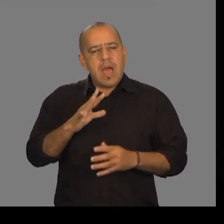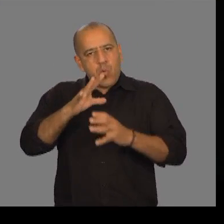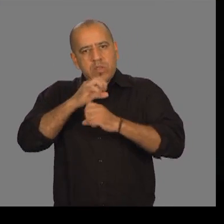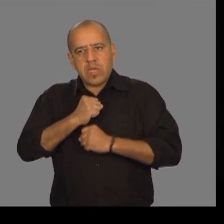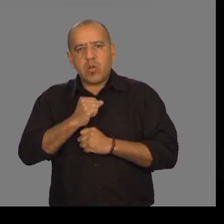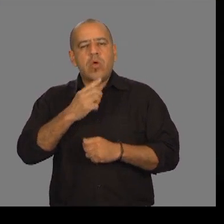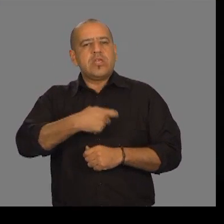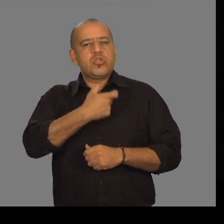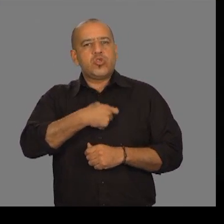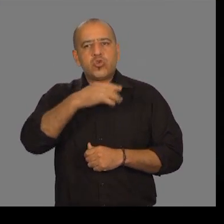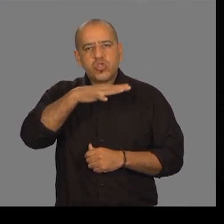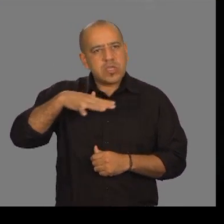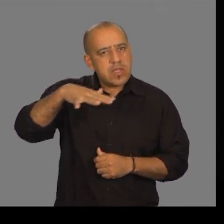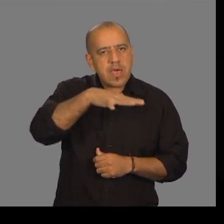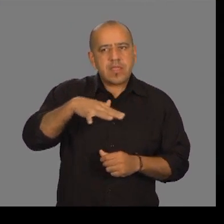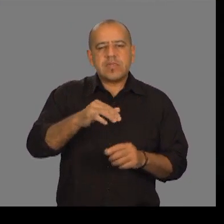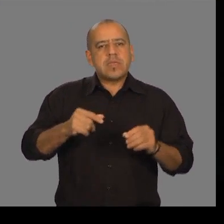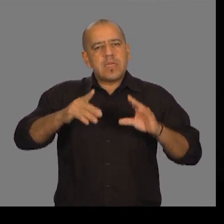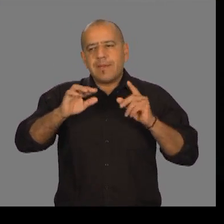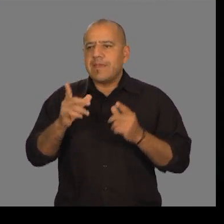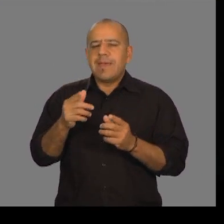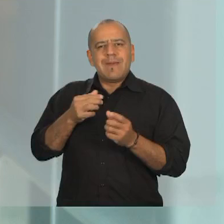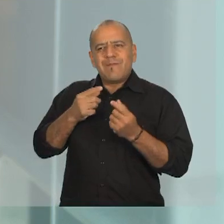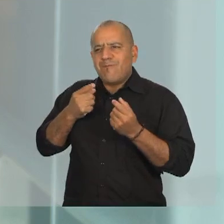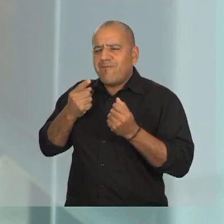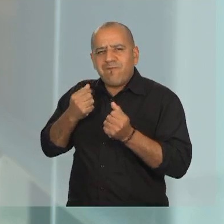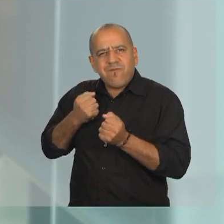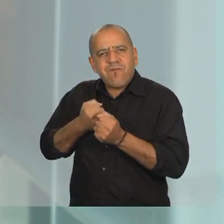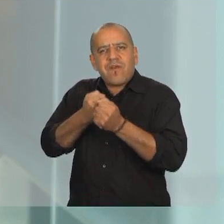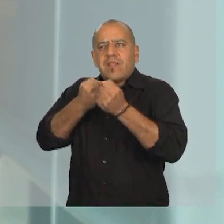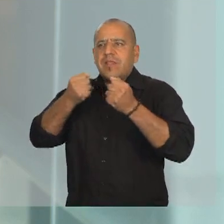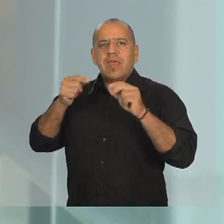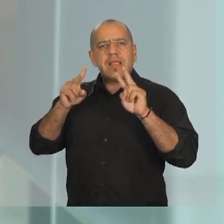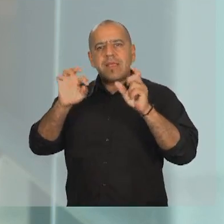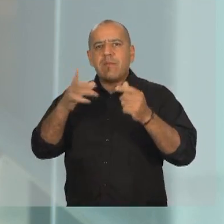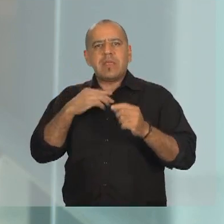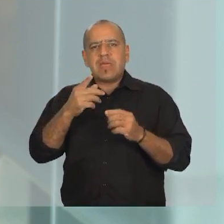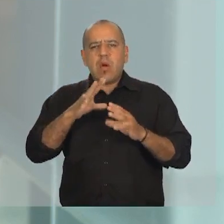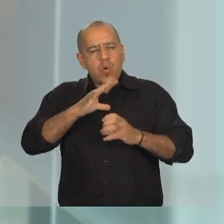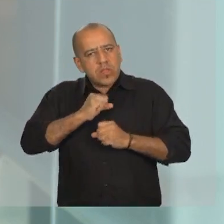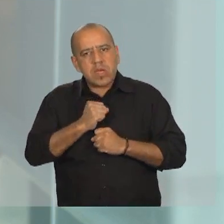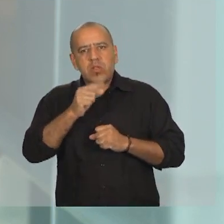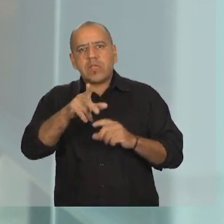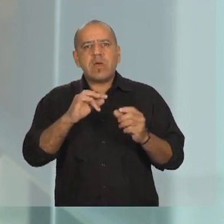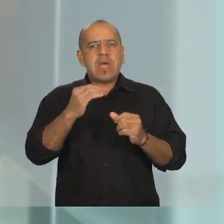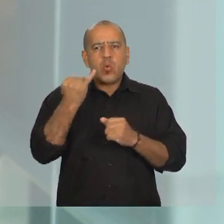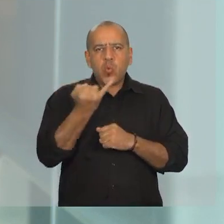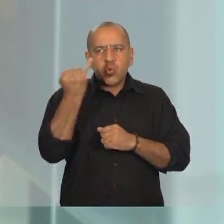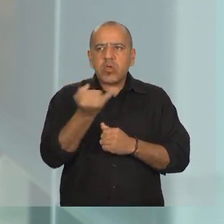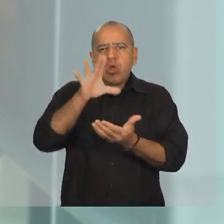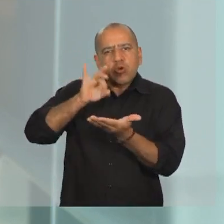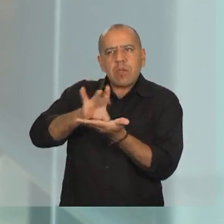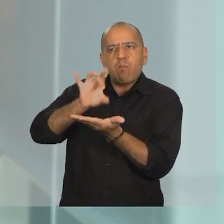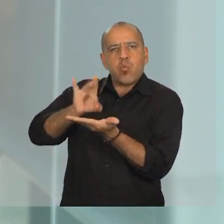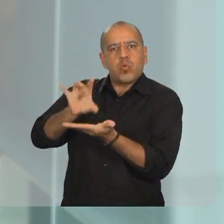A sociedades, en particular la danesa, que enfrentó en colectivo la deportación de judíos de su país y de esa